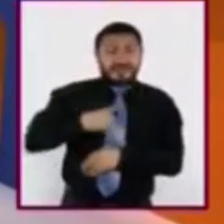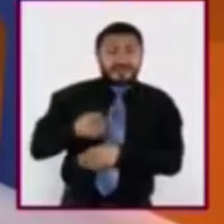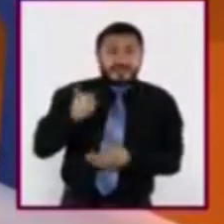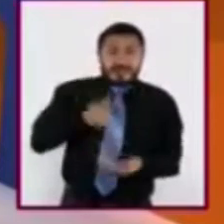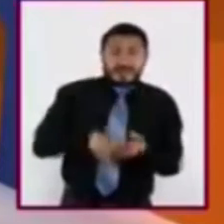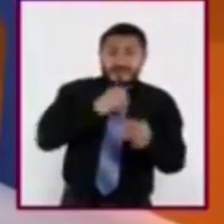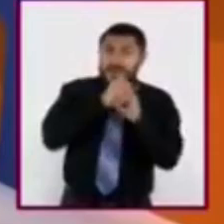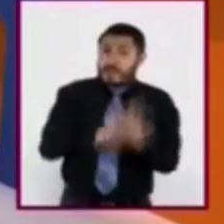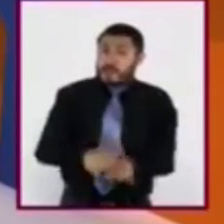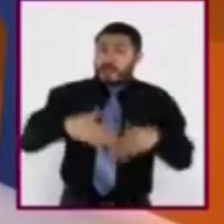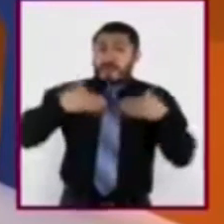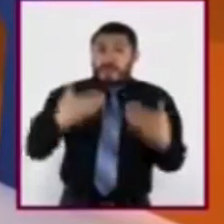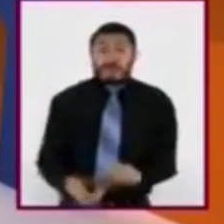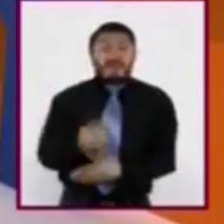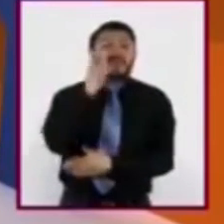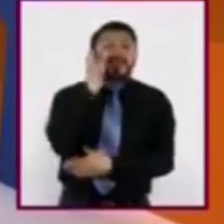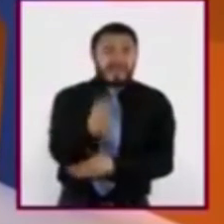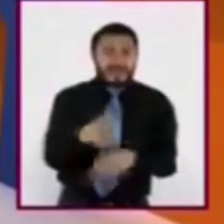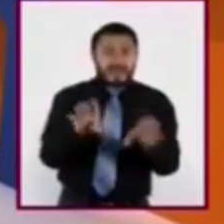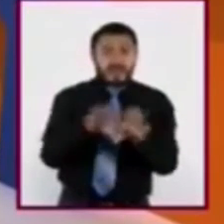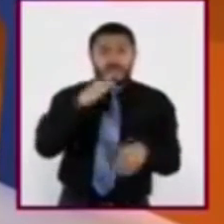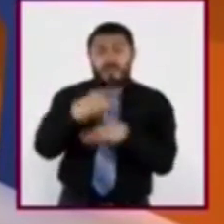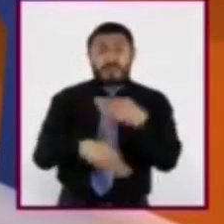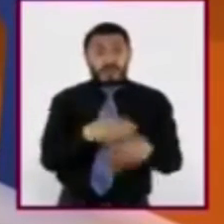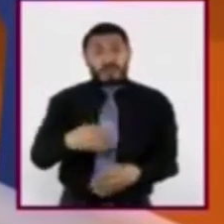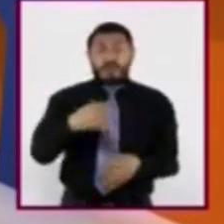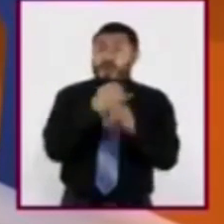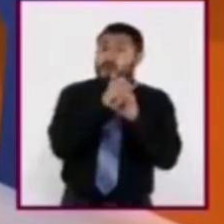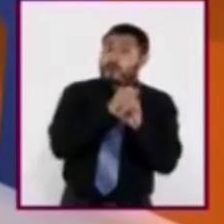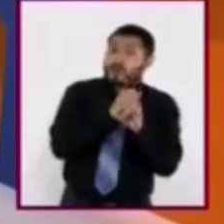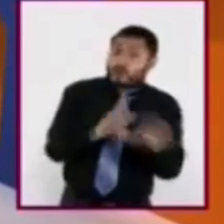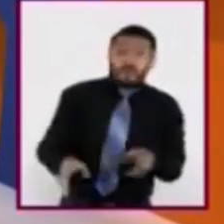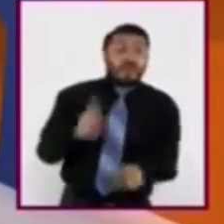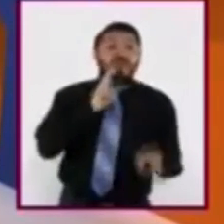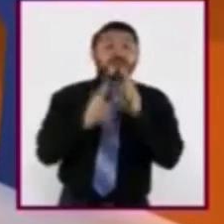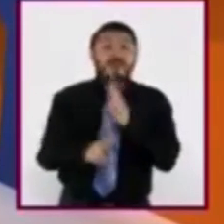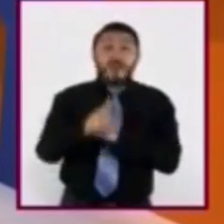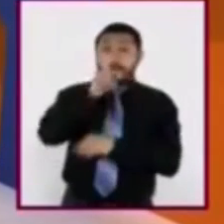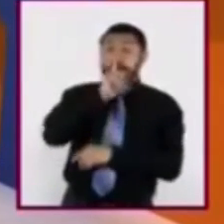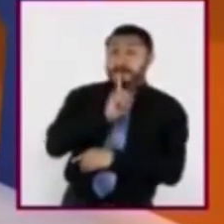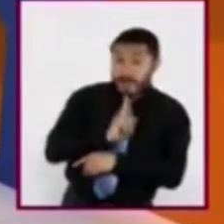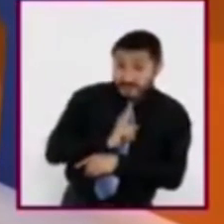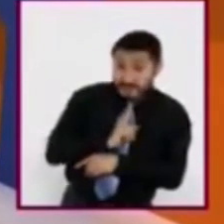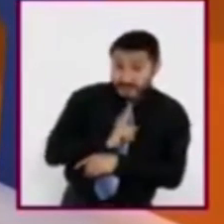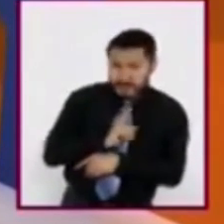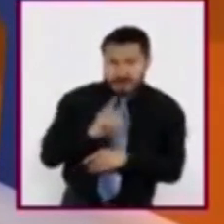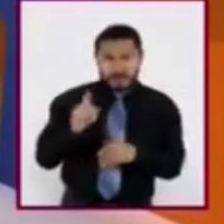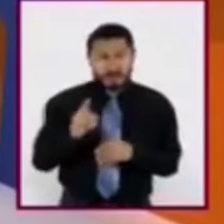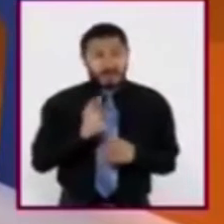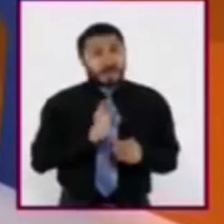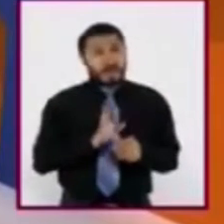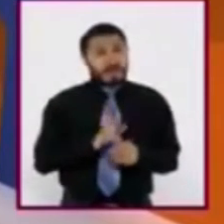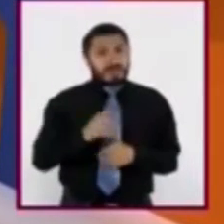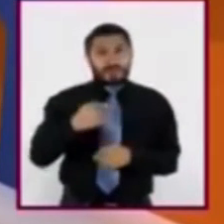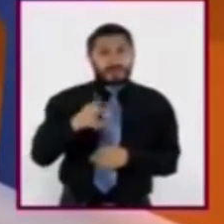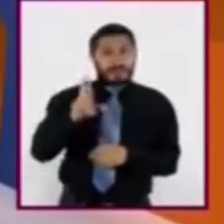¿Eso quiere decir que puede haber noticias que no sean ciertas? ¿Qué no puedo creer automáticamente en todo